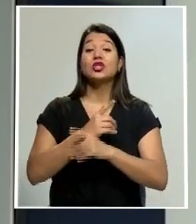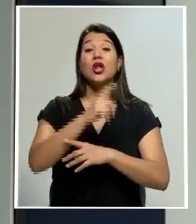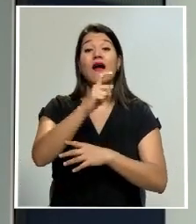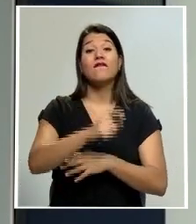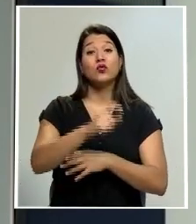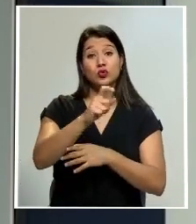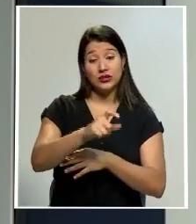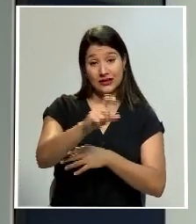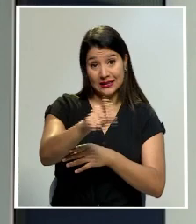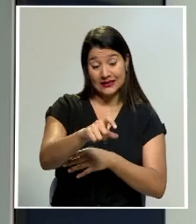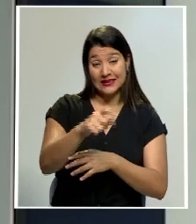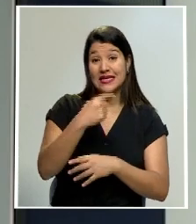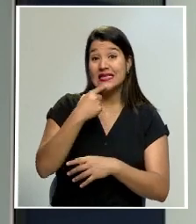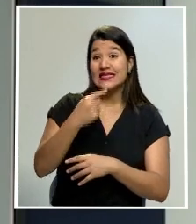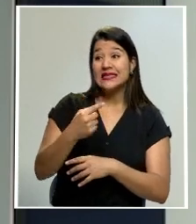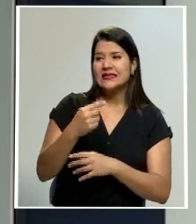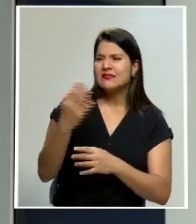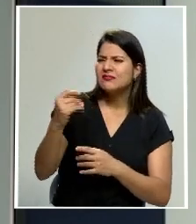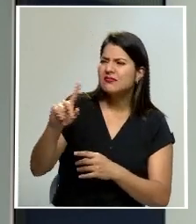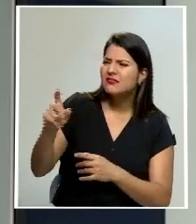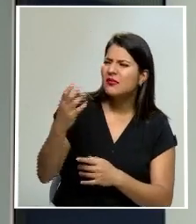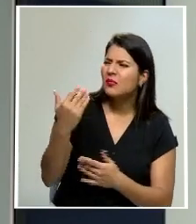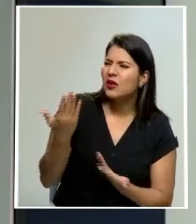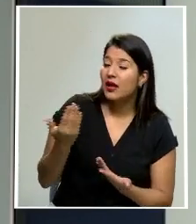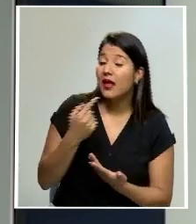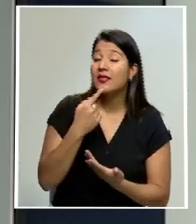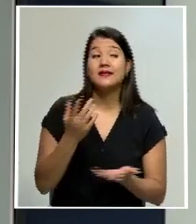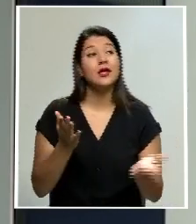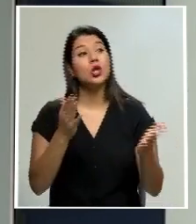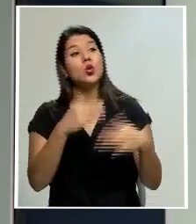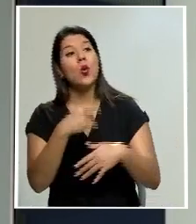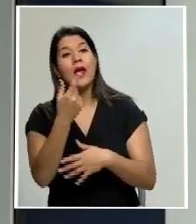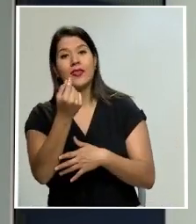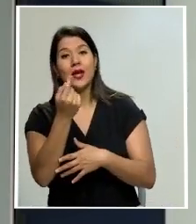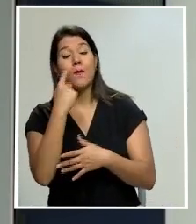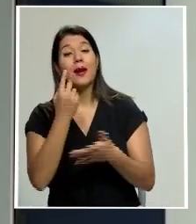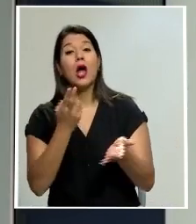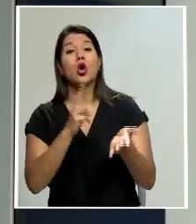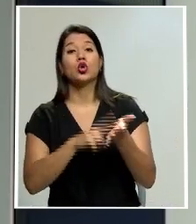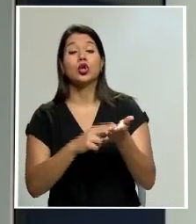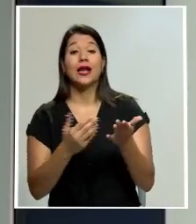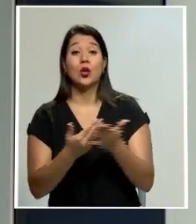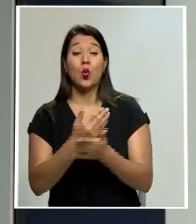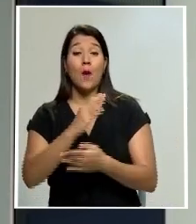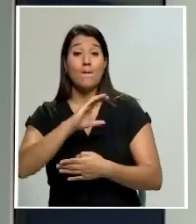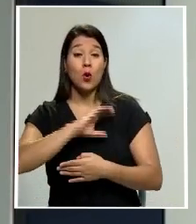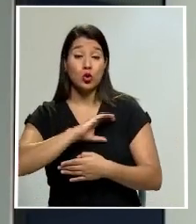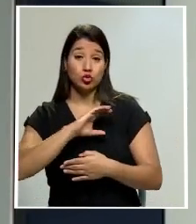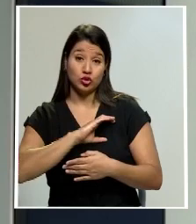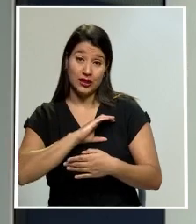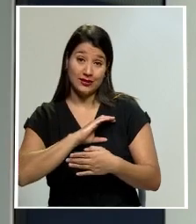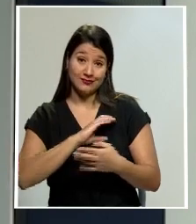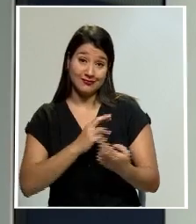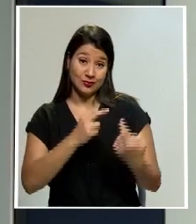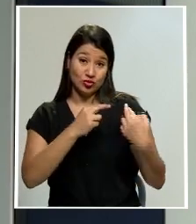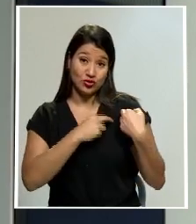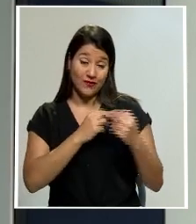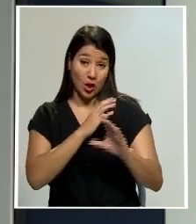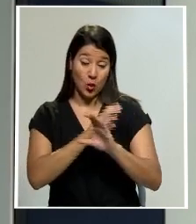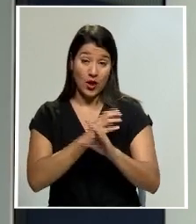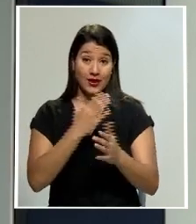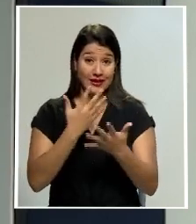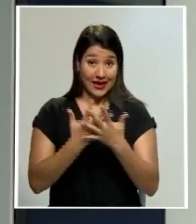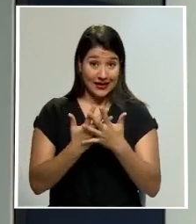Justicia señala falta de recursos para poder contratar nuevos policías, penitenciarios que atiendan esta